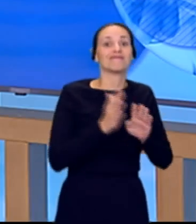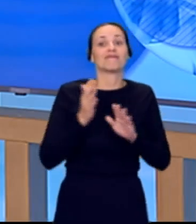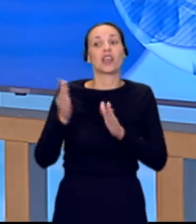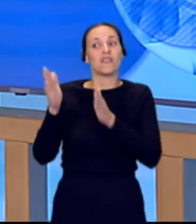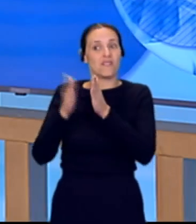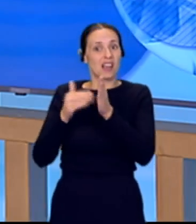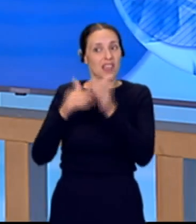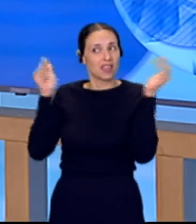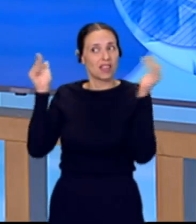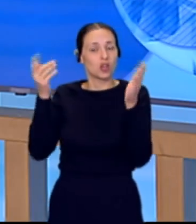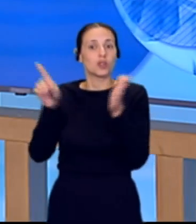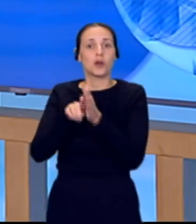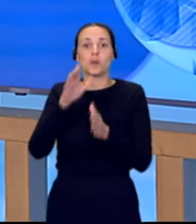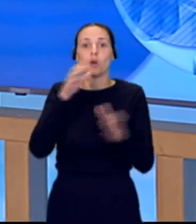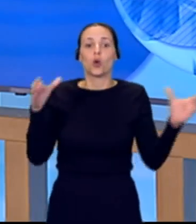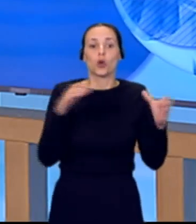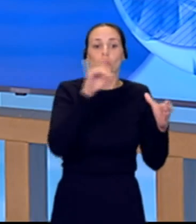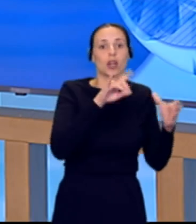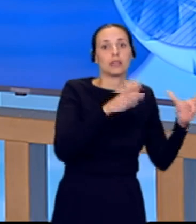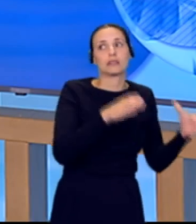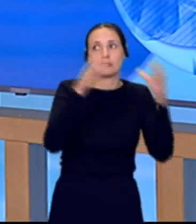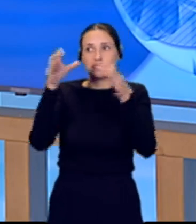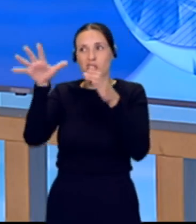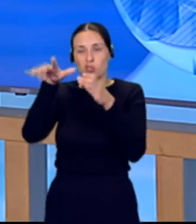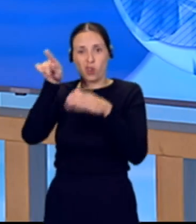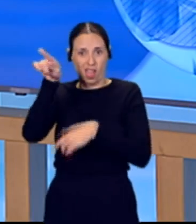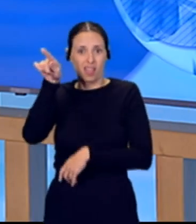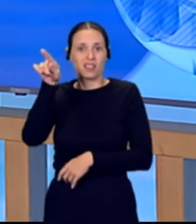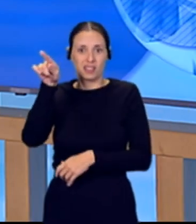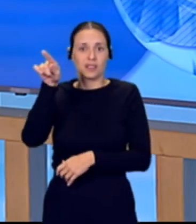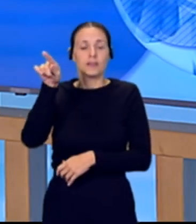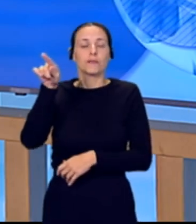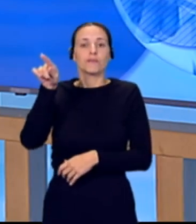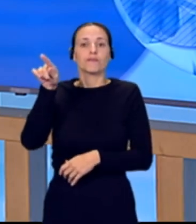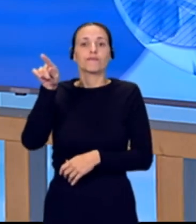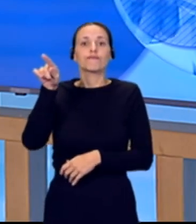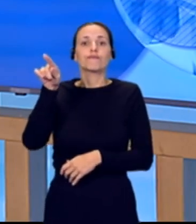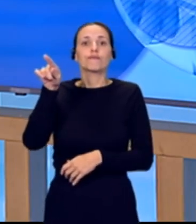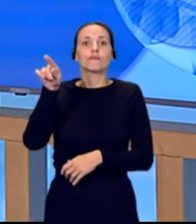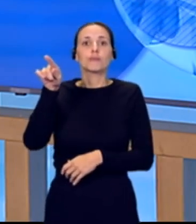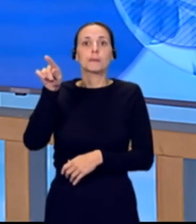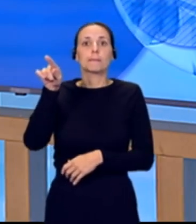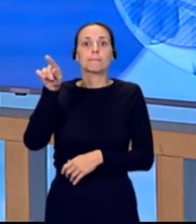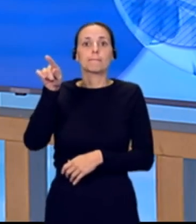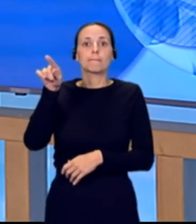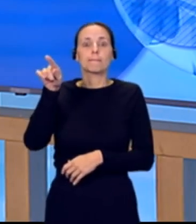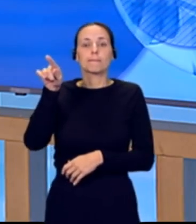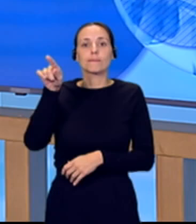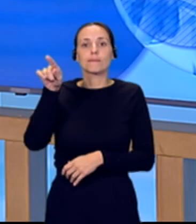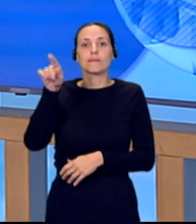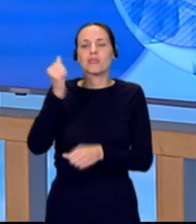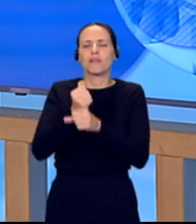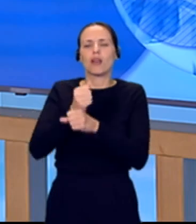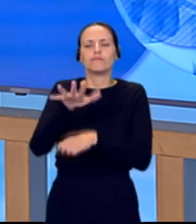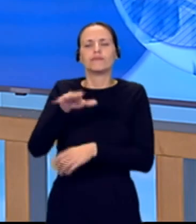Valencia porque el operativo Canario destinado en la zona donde se centran estos trabajos en lugares donde hace más de una semana